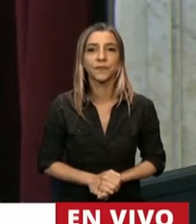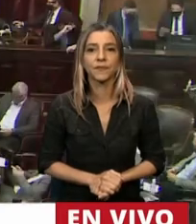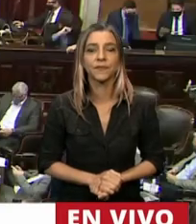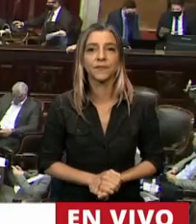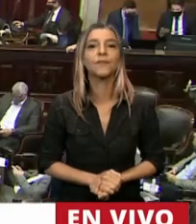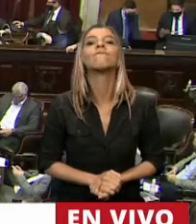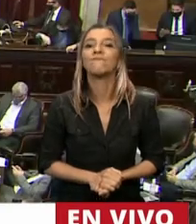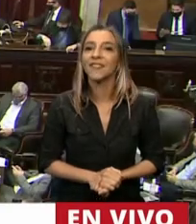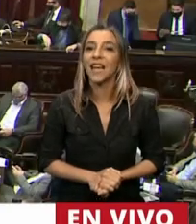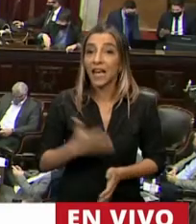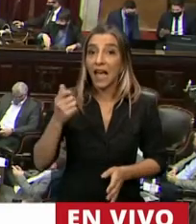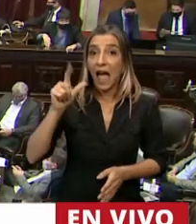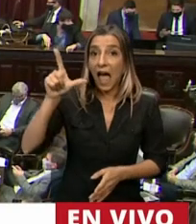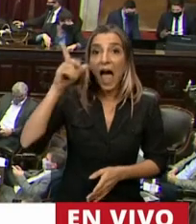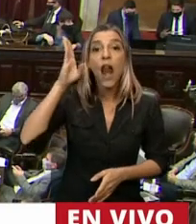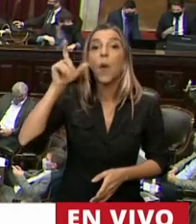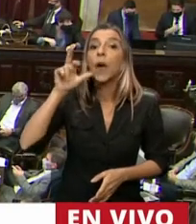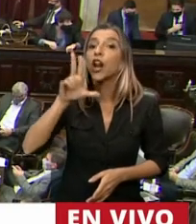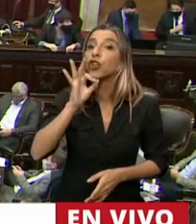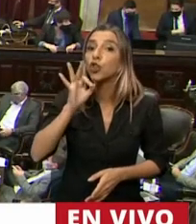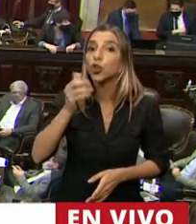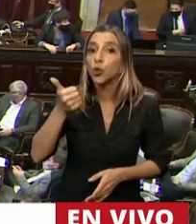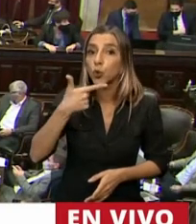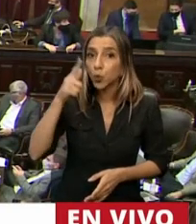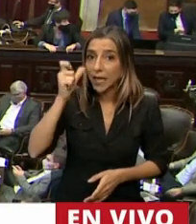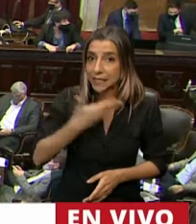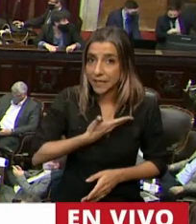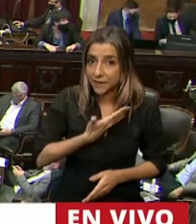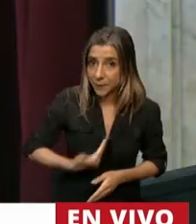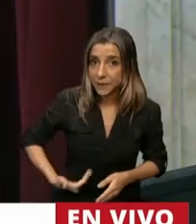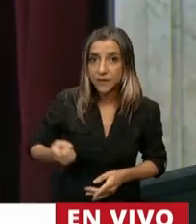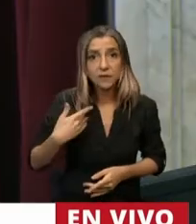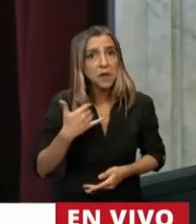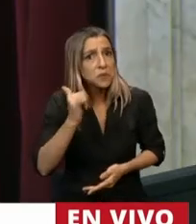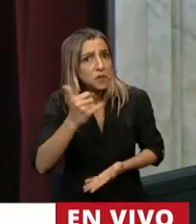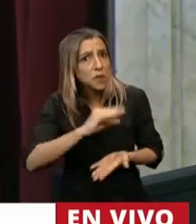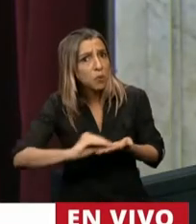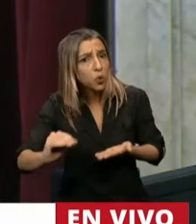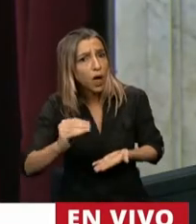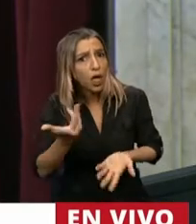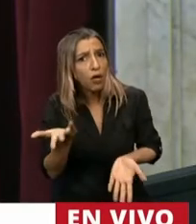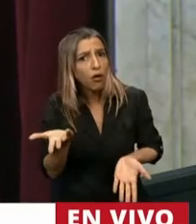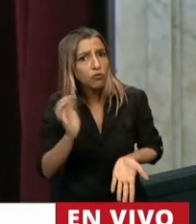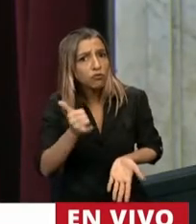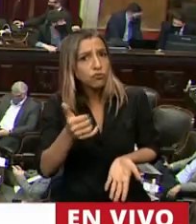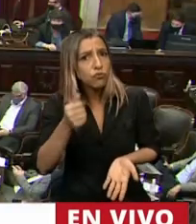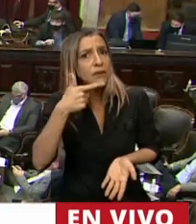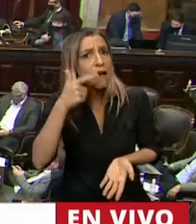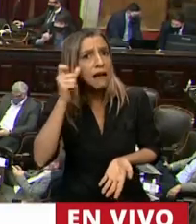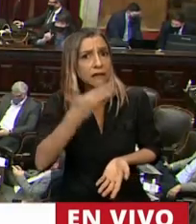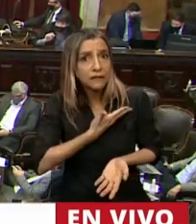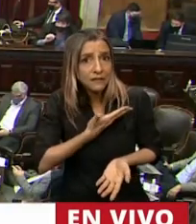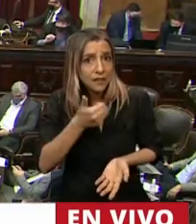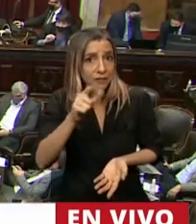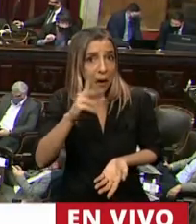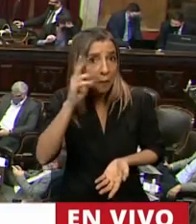Alberto Azef, presidente. Gracias. diputado Alberto Azef. Gracias.